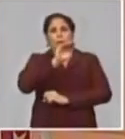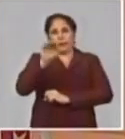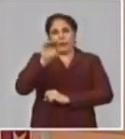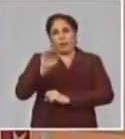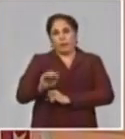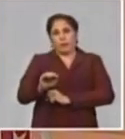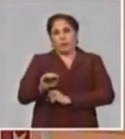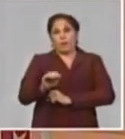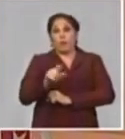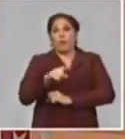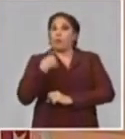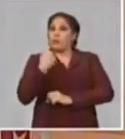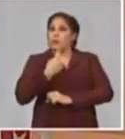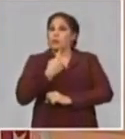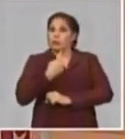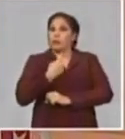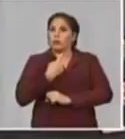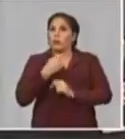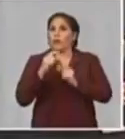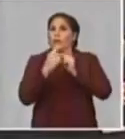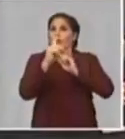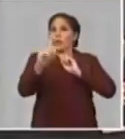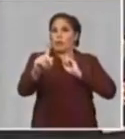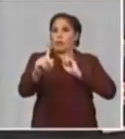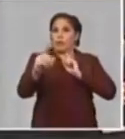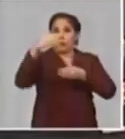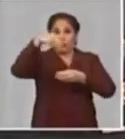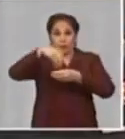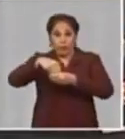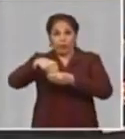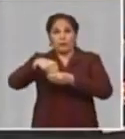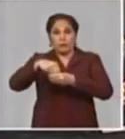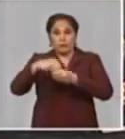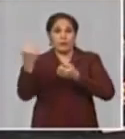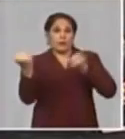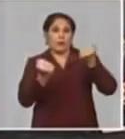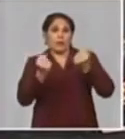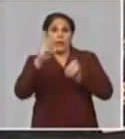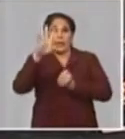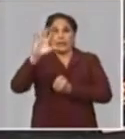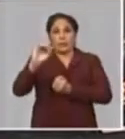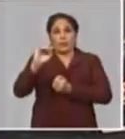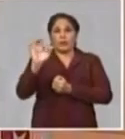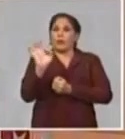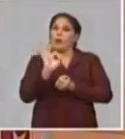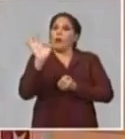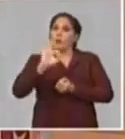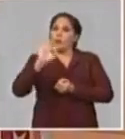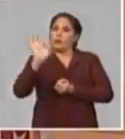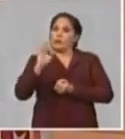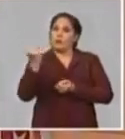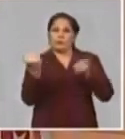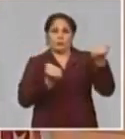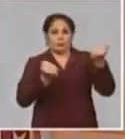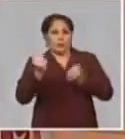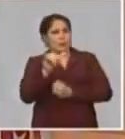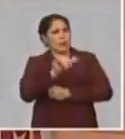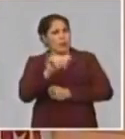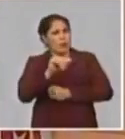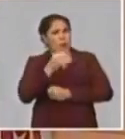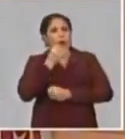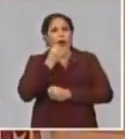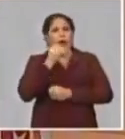que el sistema de es el 50% de la capacidad de transporte. Y también hemos podido